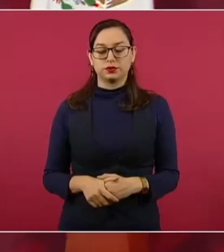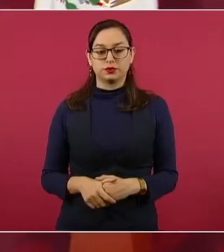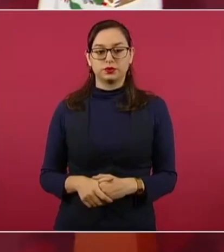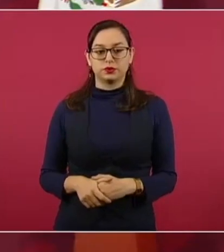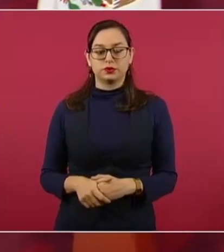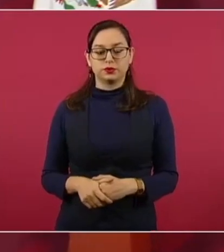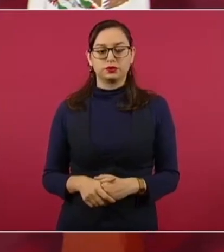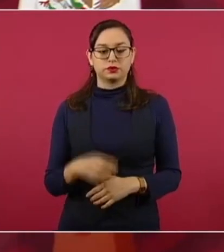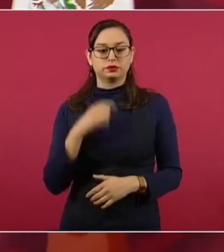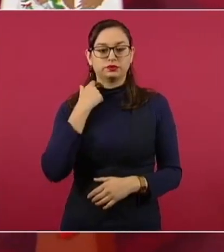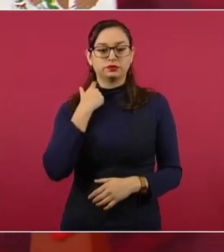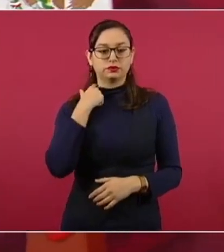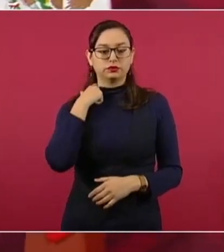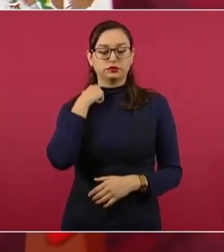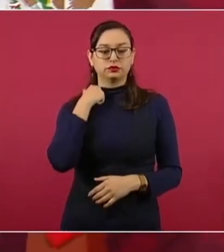una